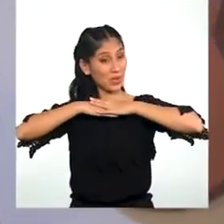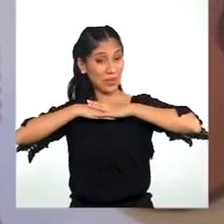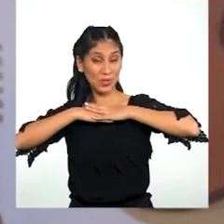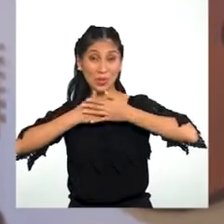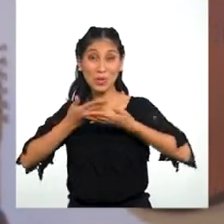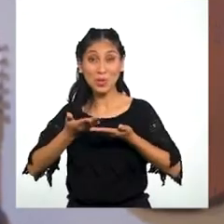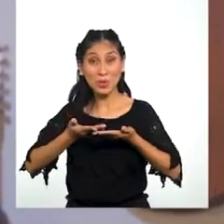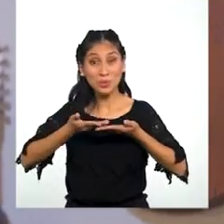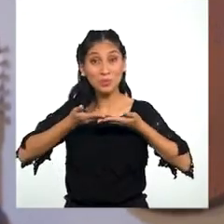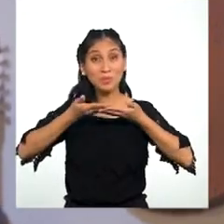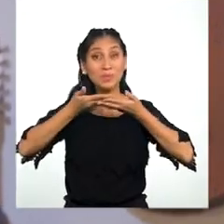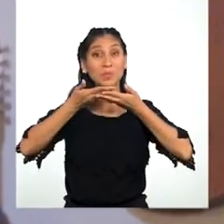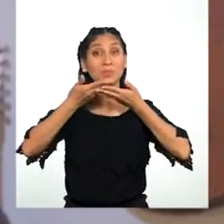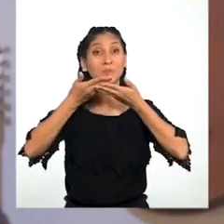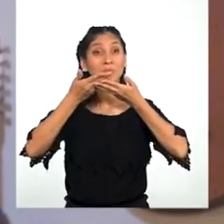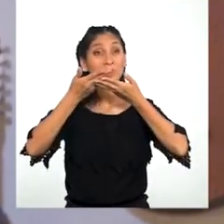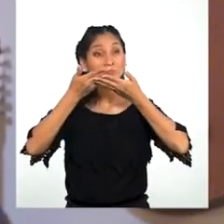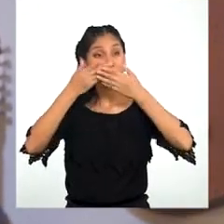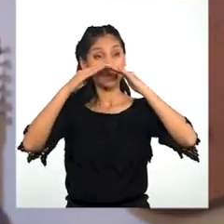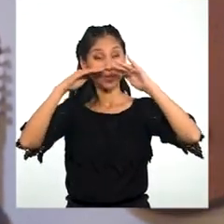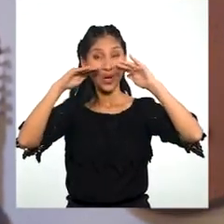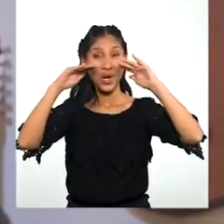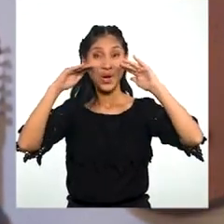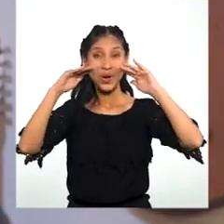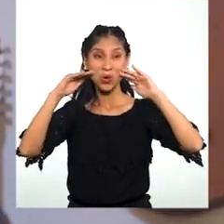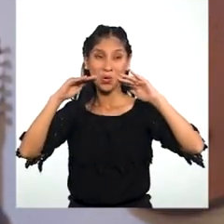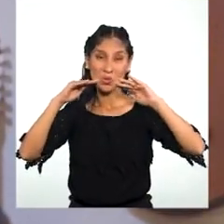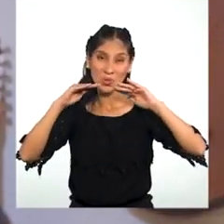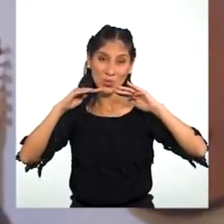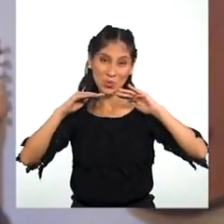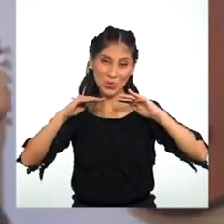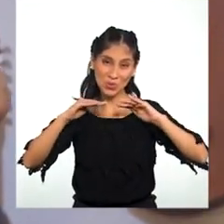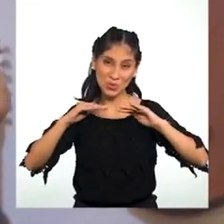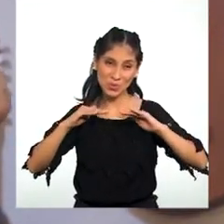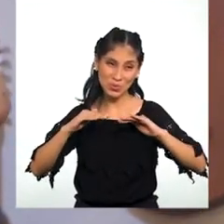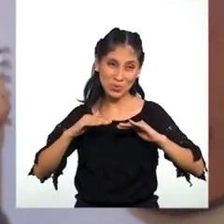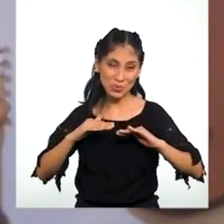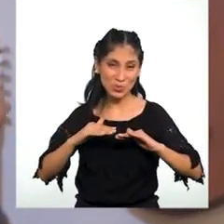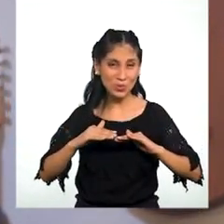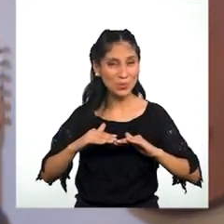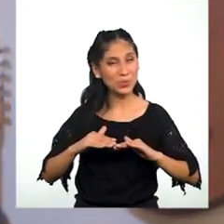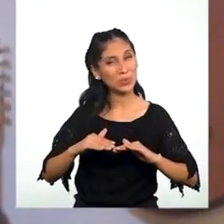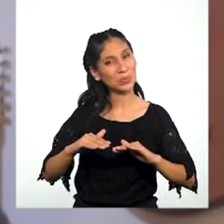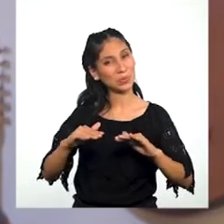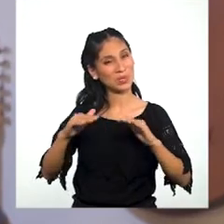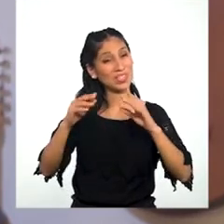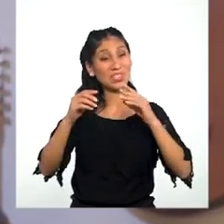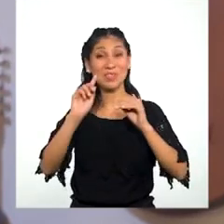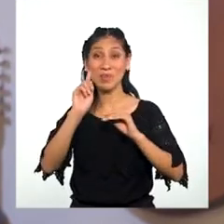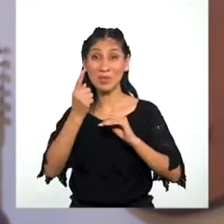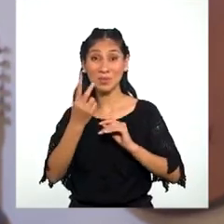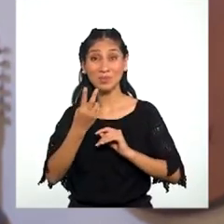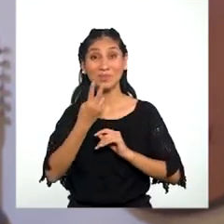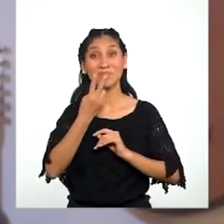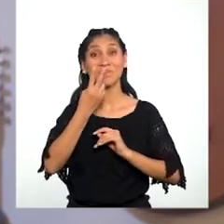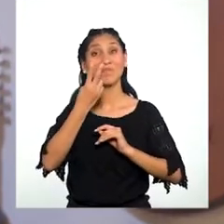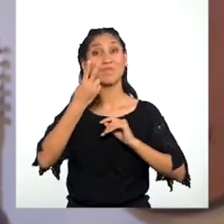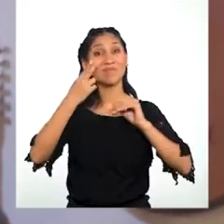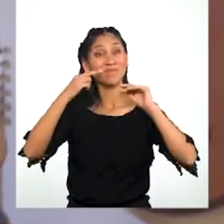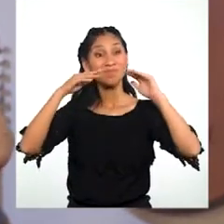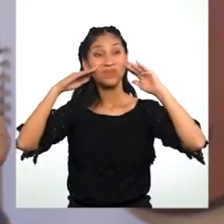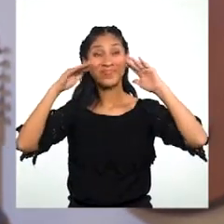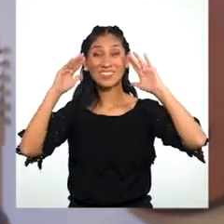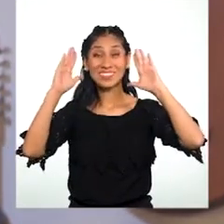Lo retenemos por unos segundos Y luego expiramos suavemente Por entre los